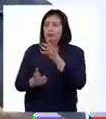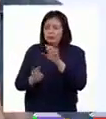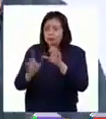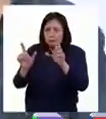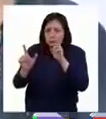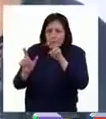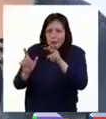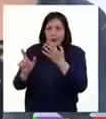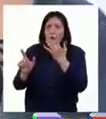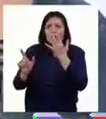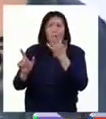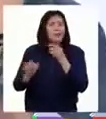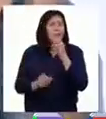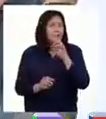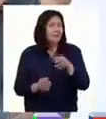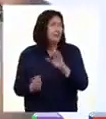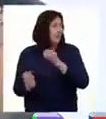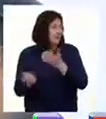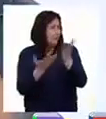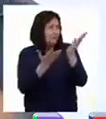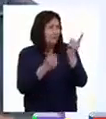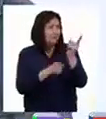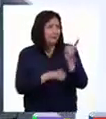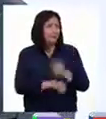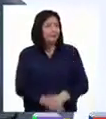tener color. Algo así como este televisor.